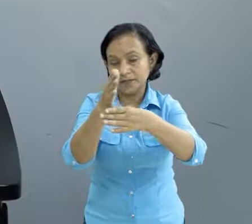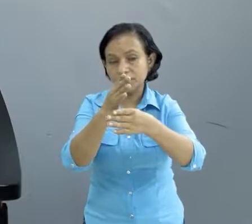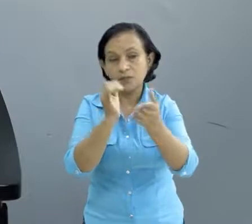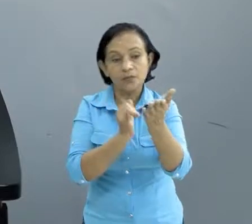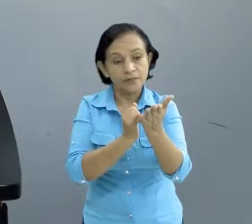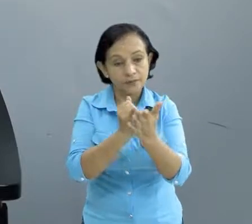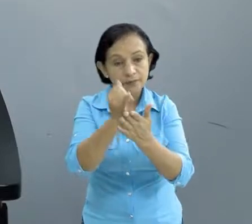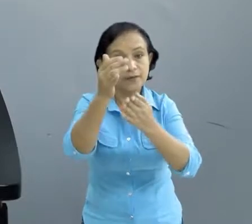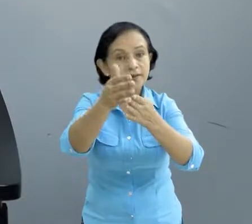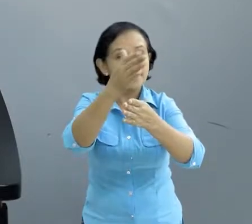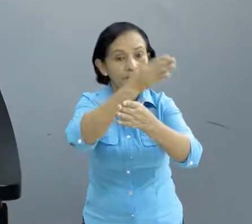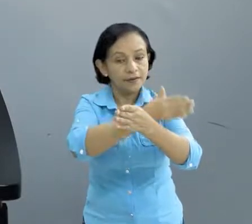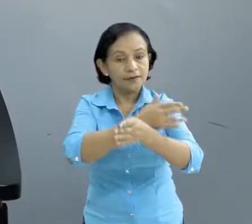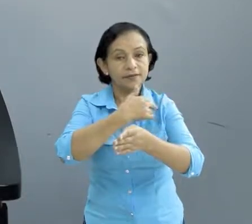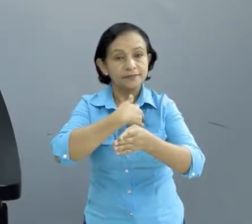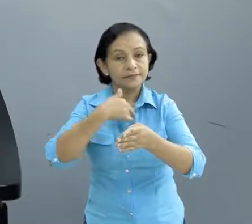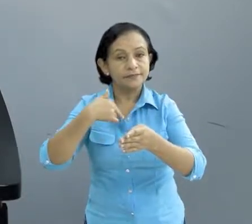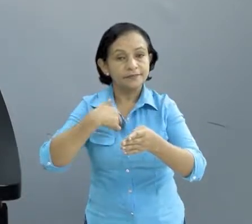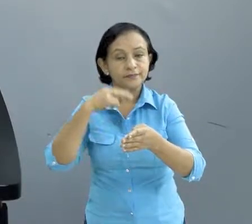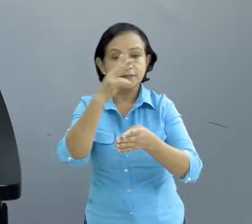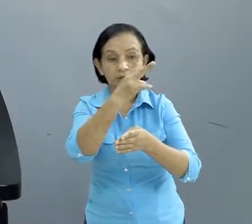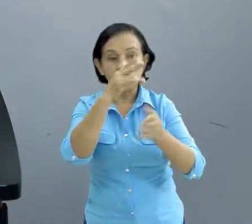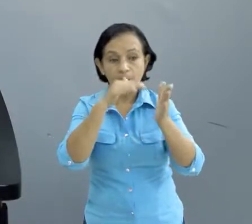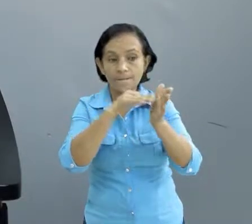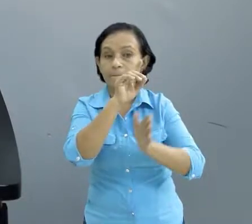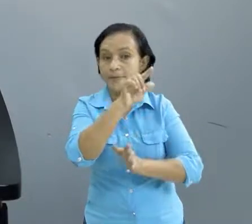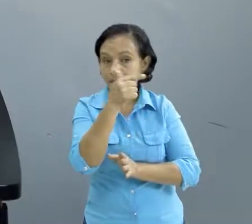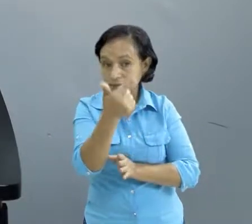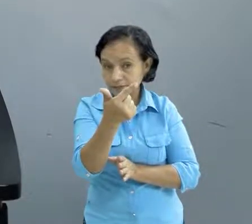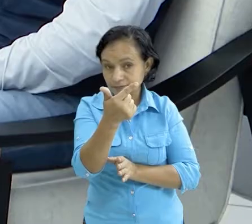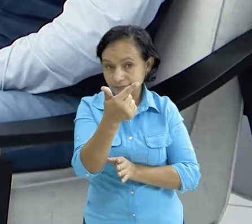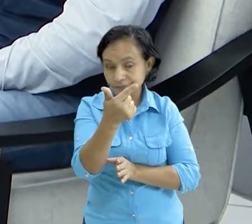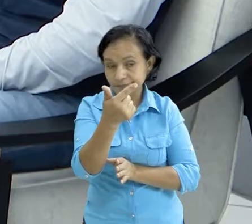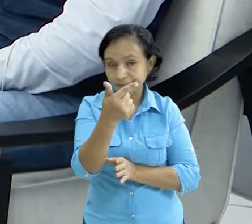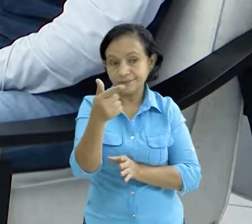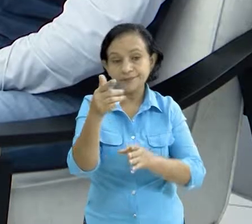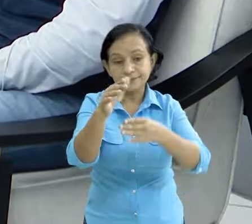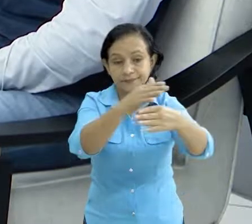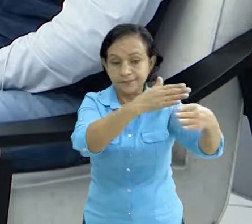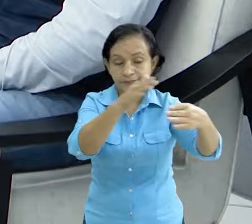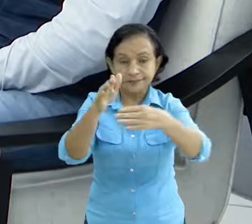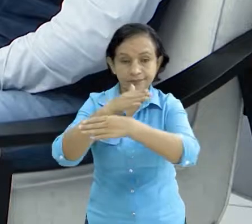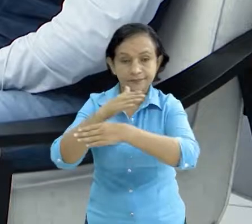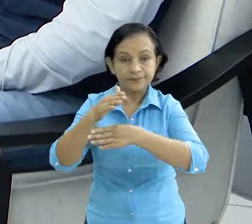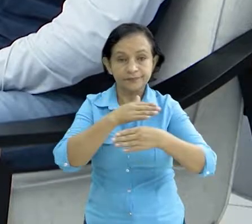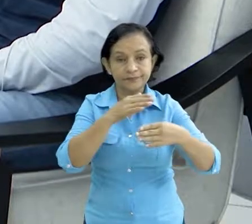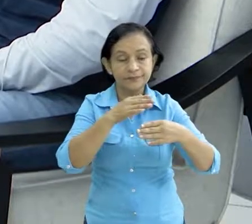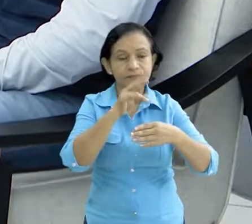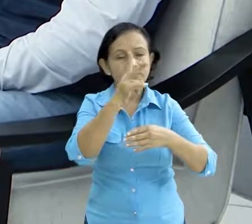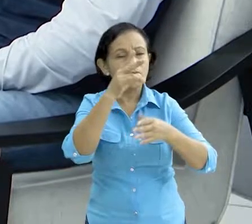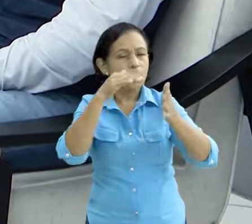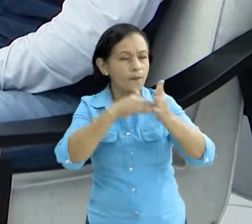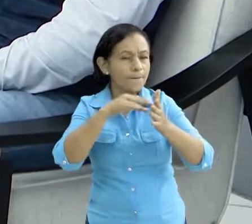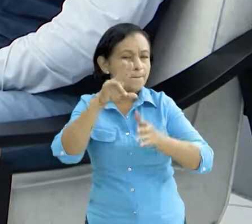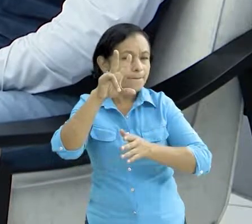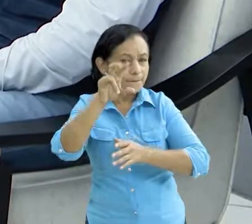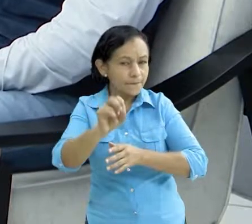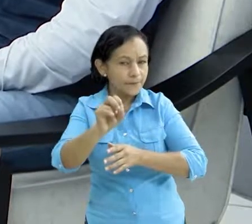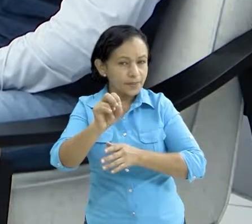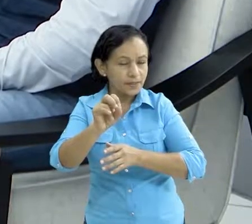diagnóstico que hicimos en el 2017 a través de los puestos de mando. Y ya en el 2020,